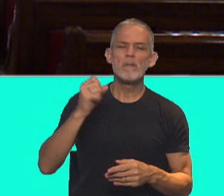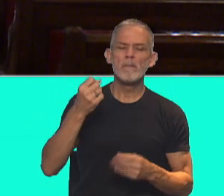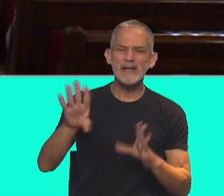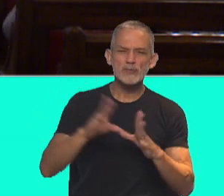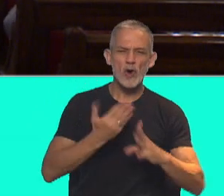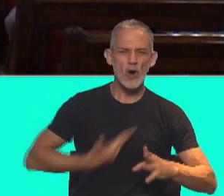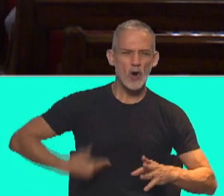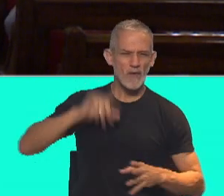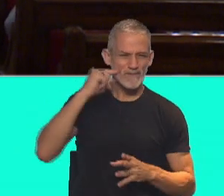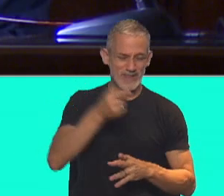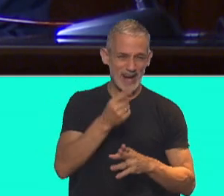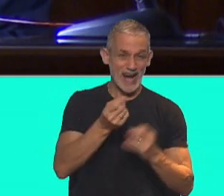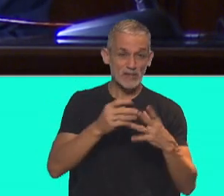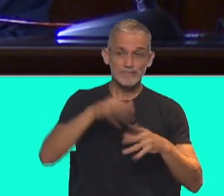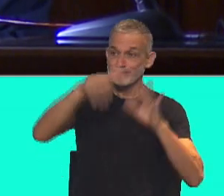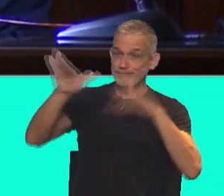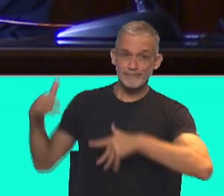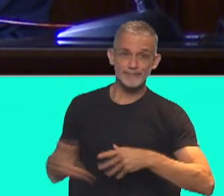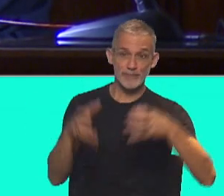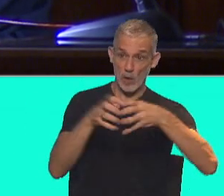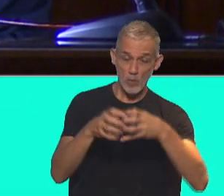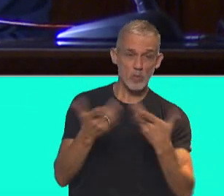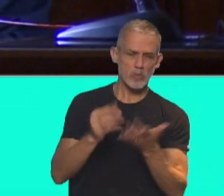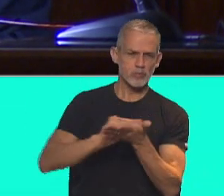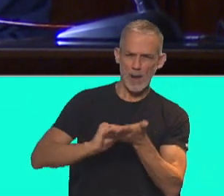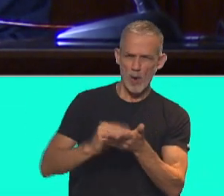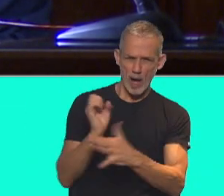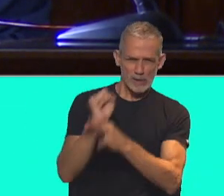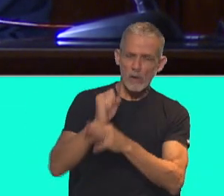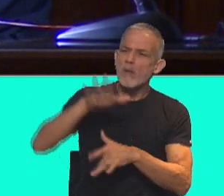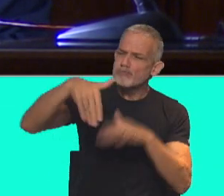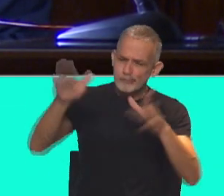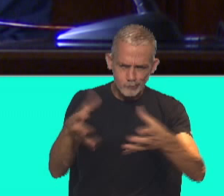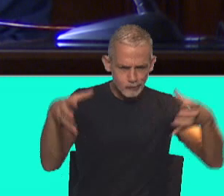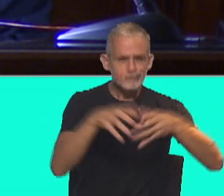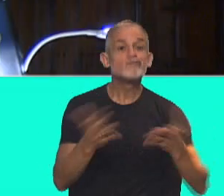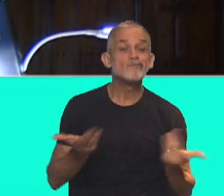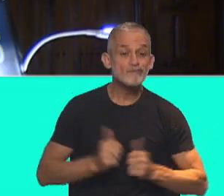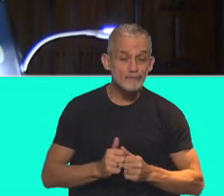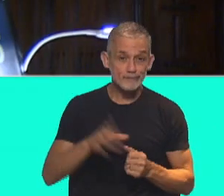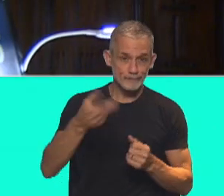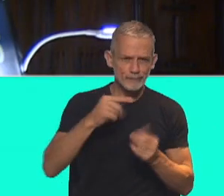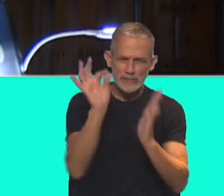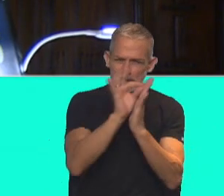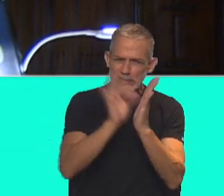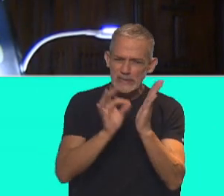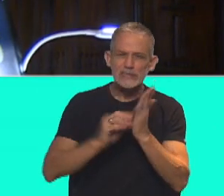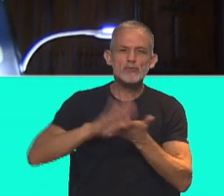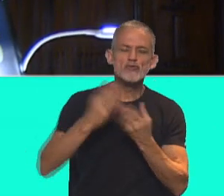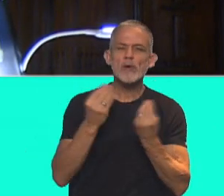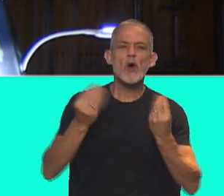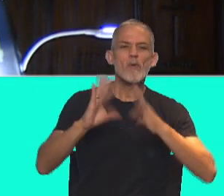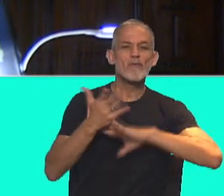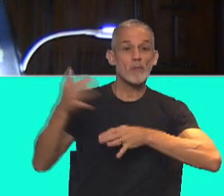Fernández llamó a grupo de notables juristas especializados que formularon una serie de observaciones respecto de cómo